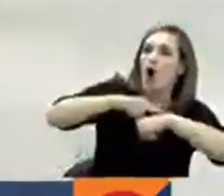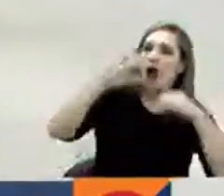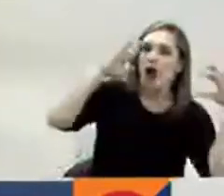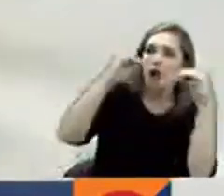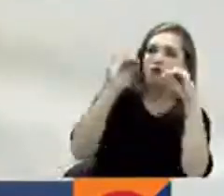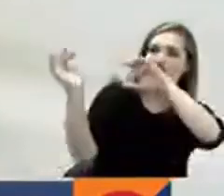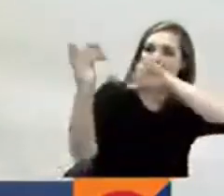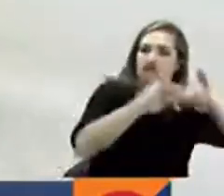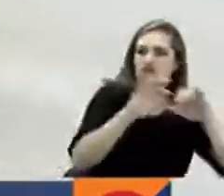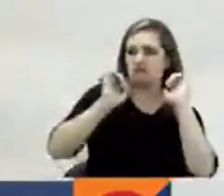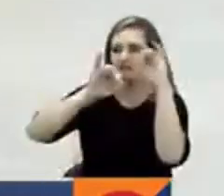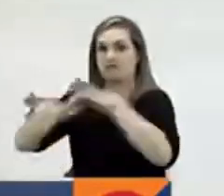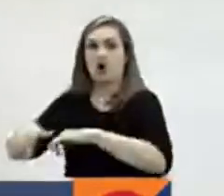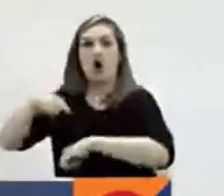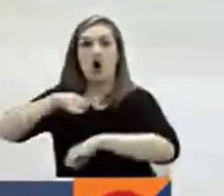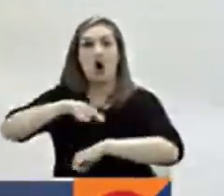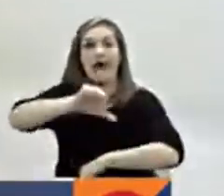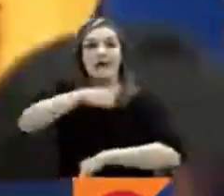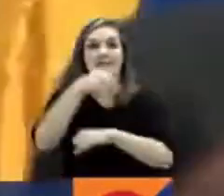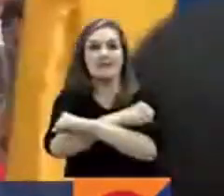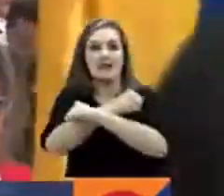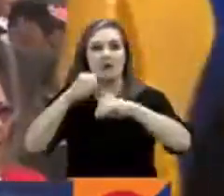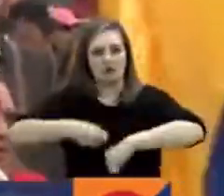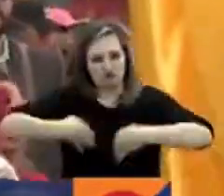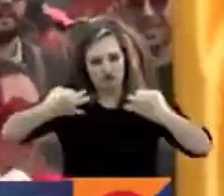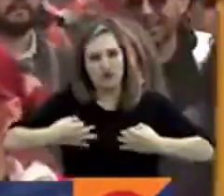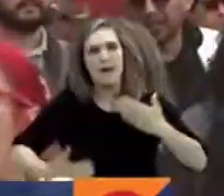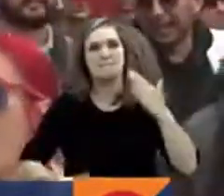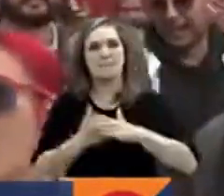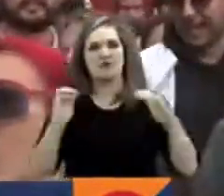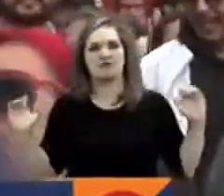A las 10 de la mañana comenzaron la marcha.